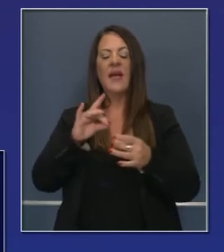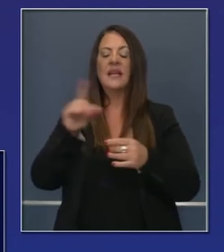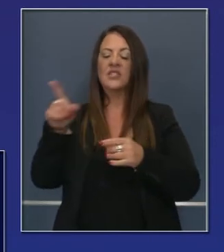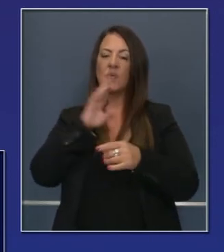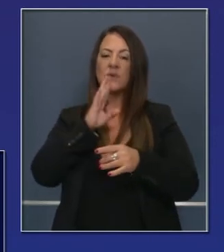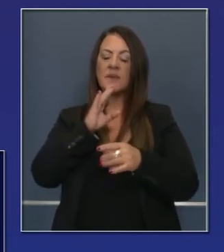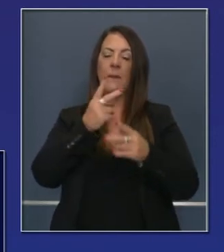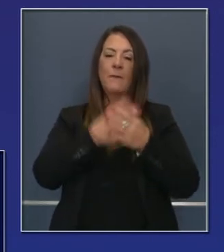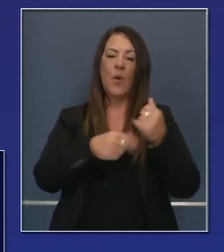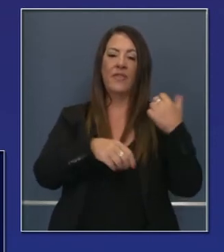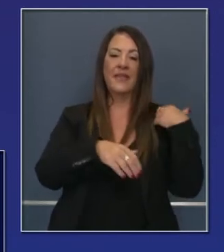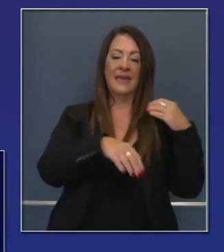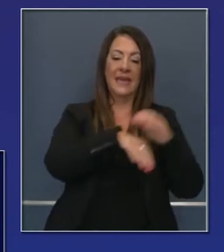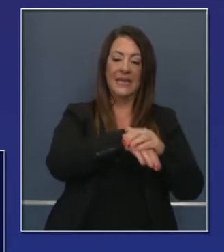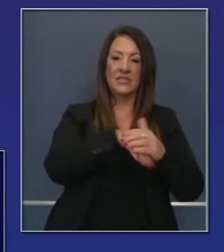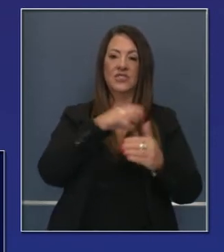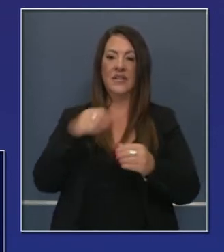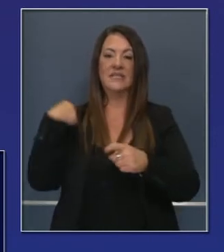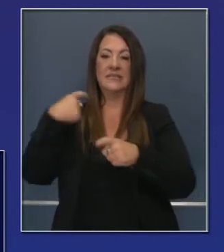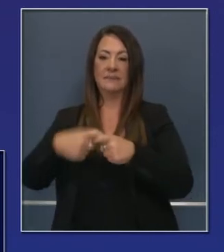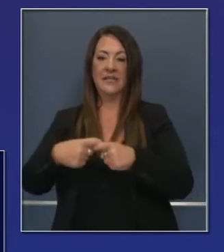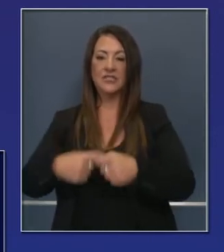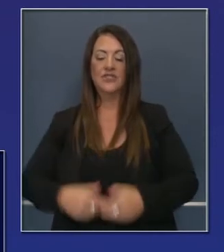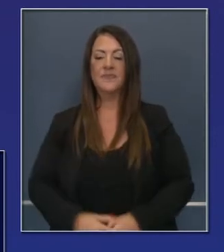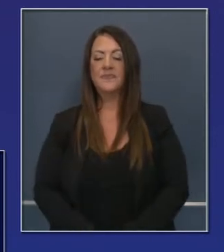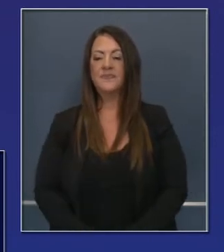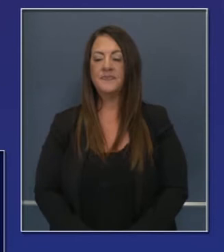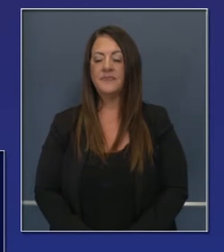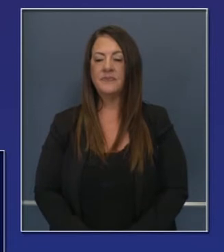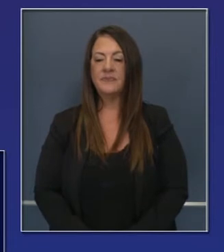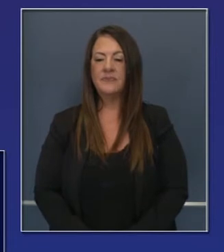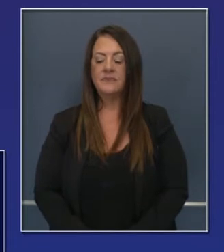y tal vez hablará también un poco en español para ustedes. Adelante, Lourdes.